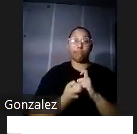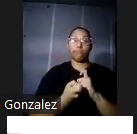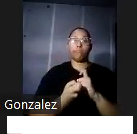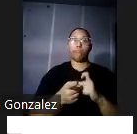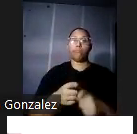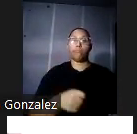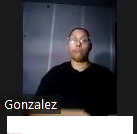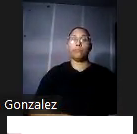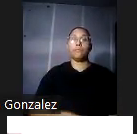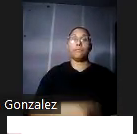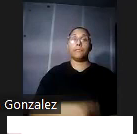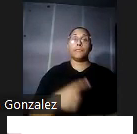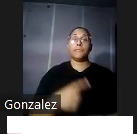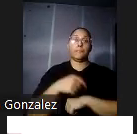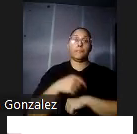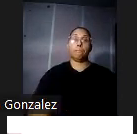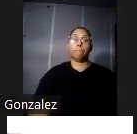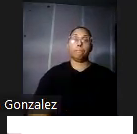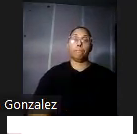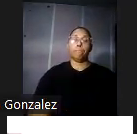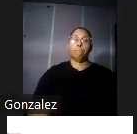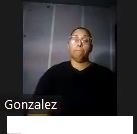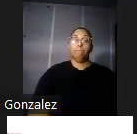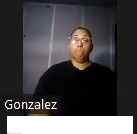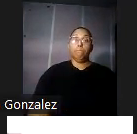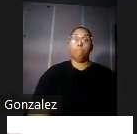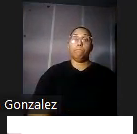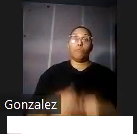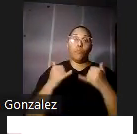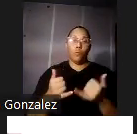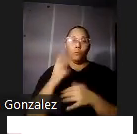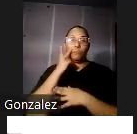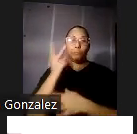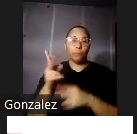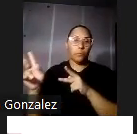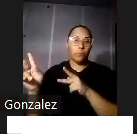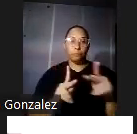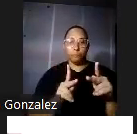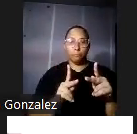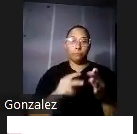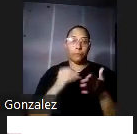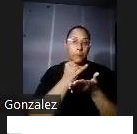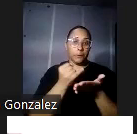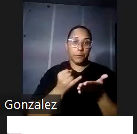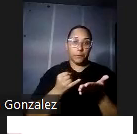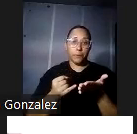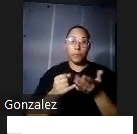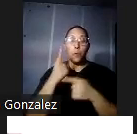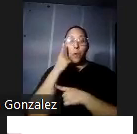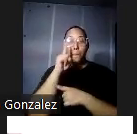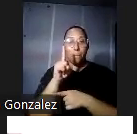esa época y próximamente lo que estaremos viendo son los planos que se hicieron para la remodelación